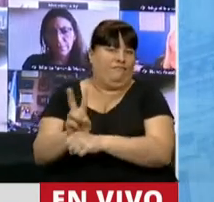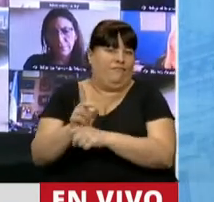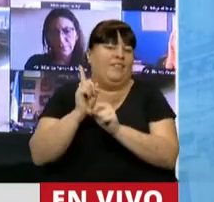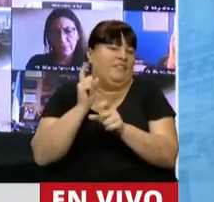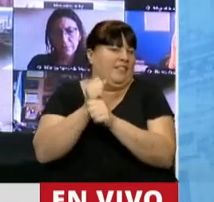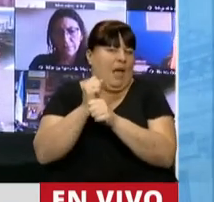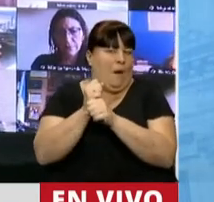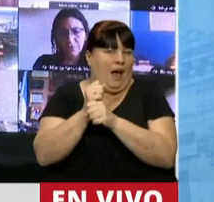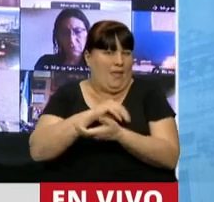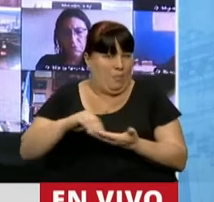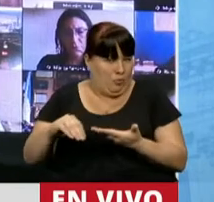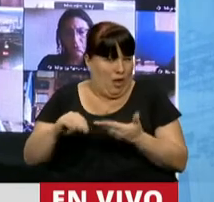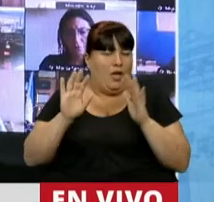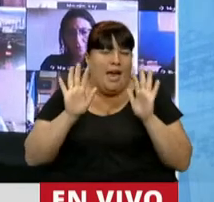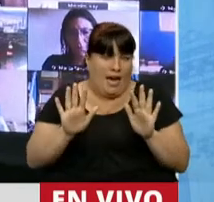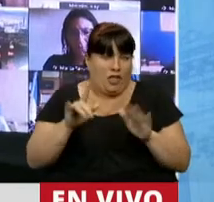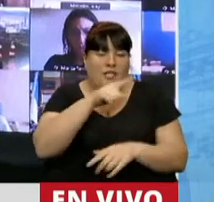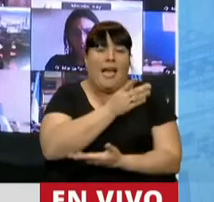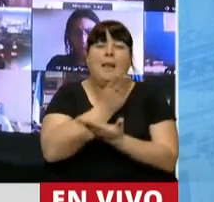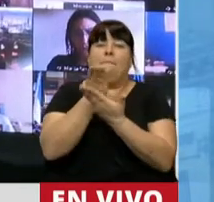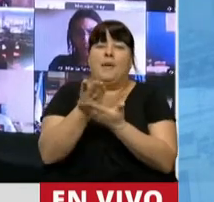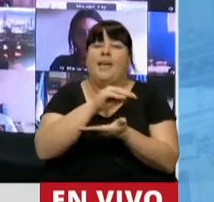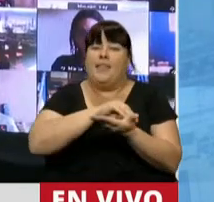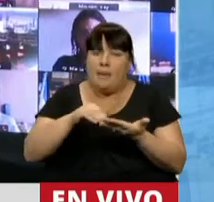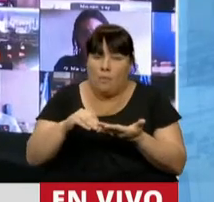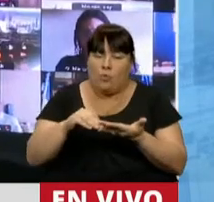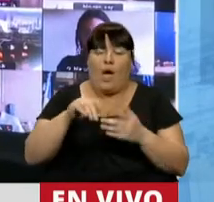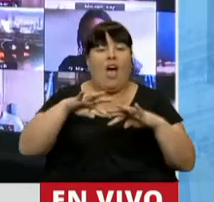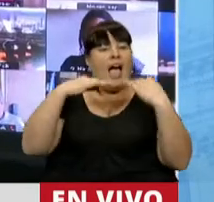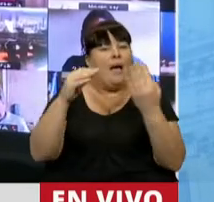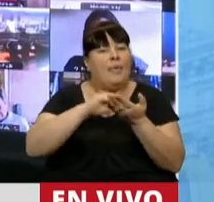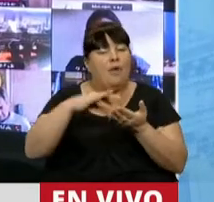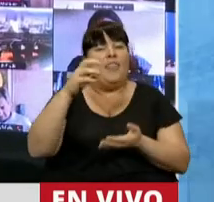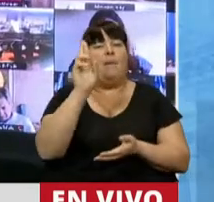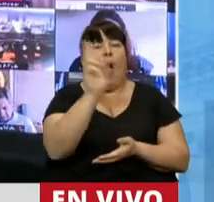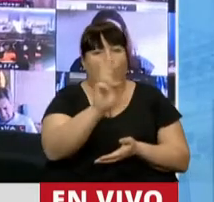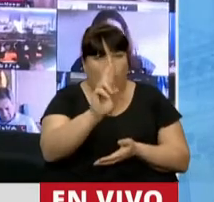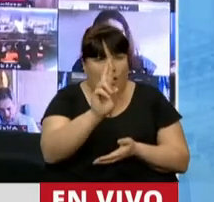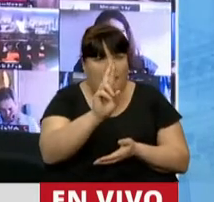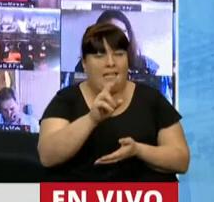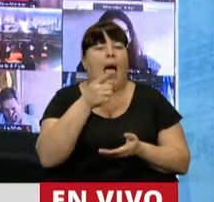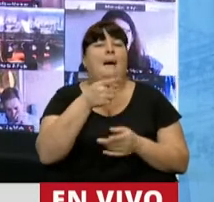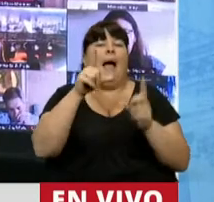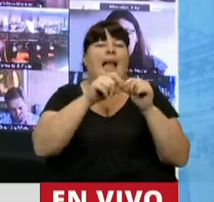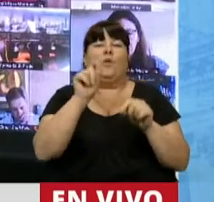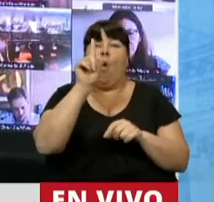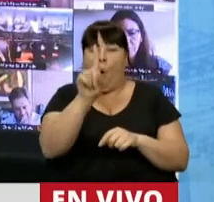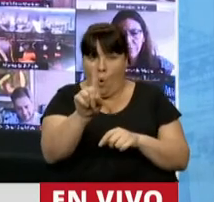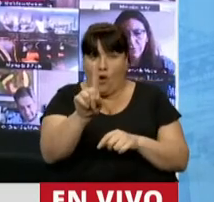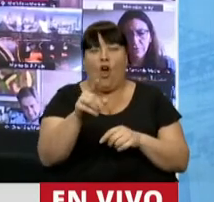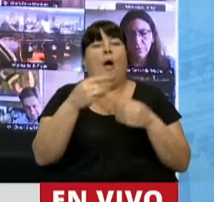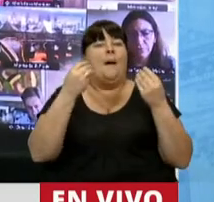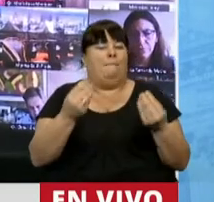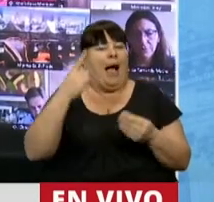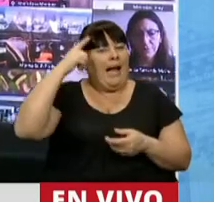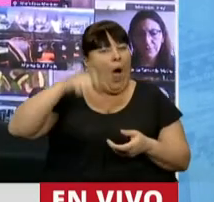seguir ejerciendo su función. Entonces, lo que está solicitando el diputado es que esta Cámara autorice este infine del artículo 1 de